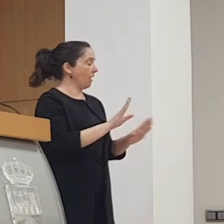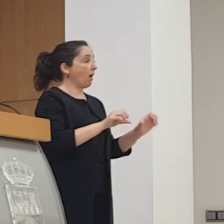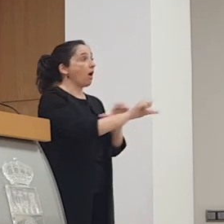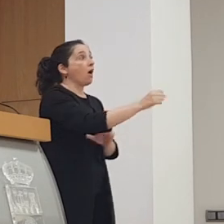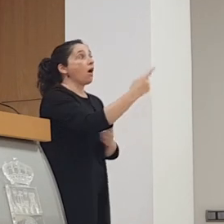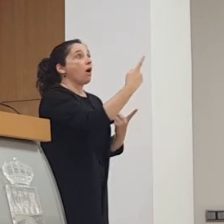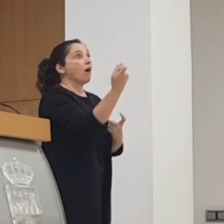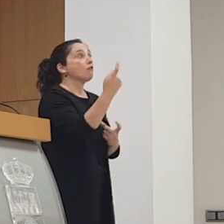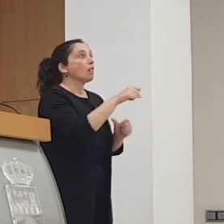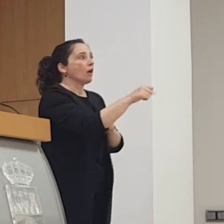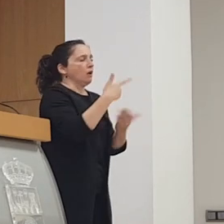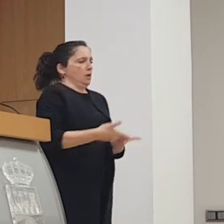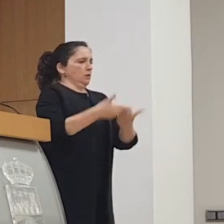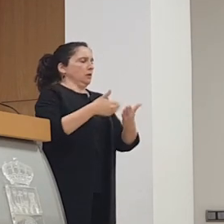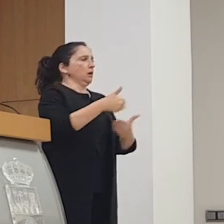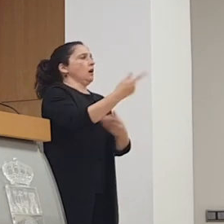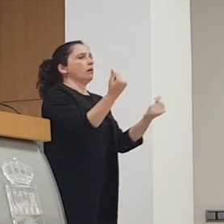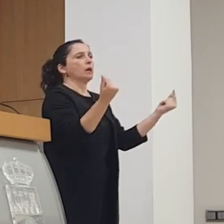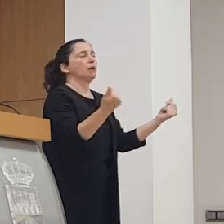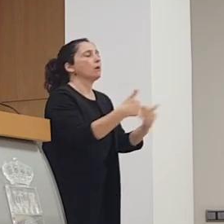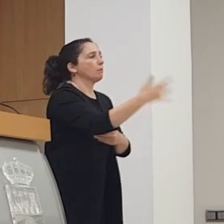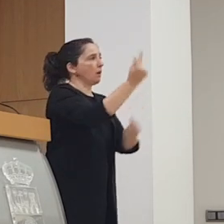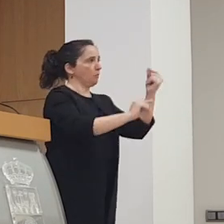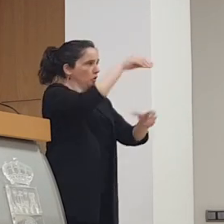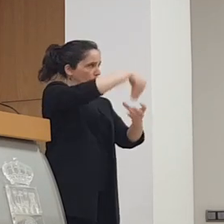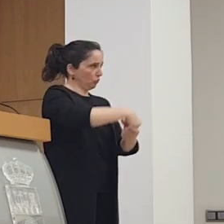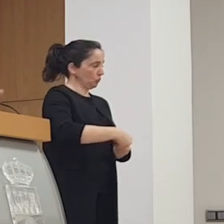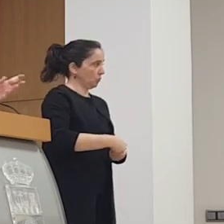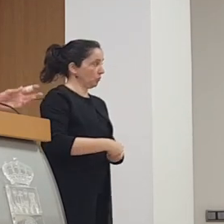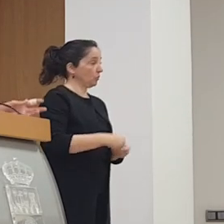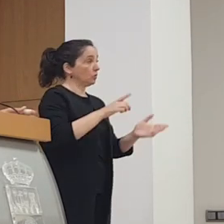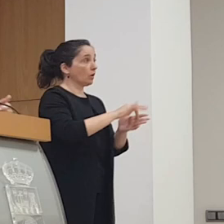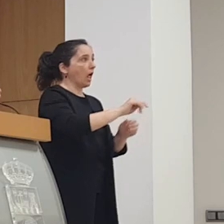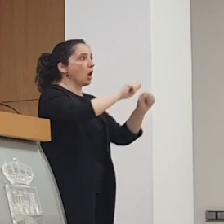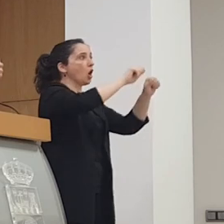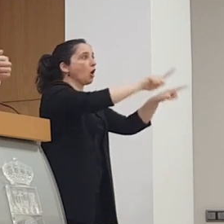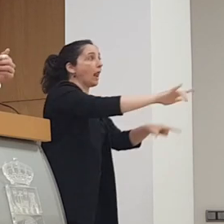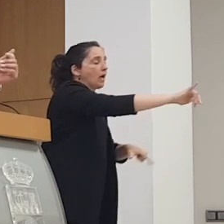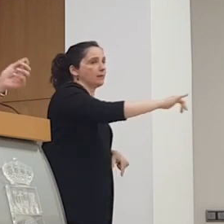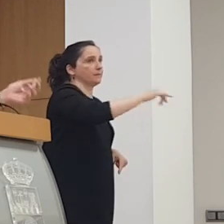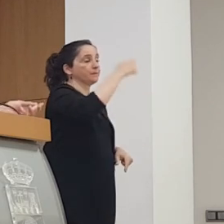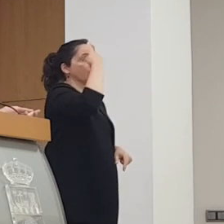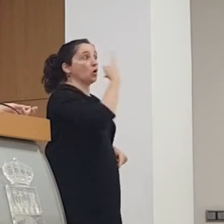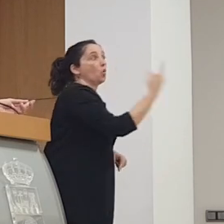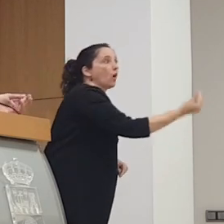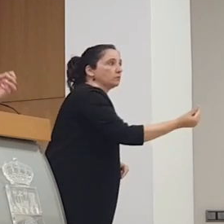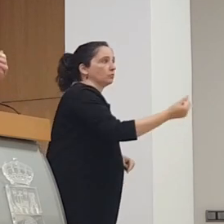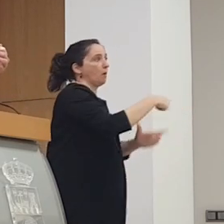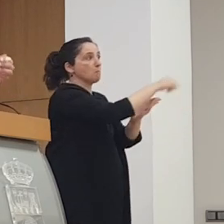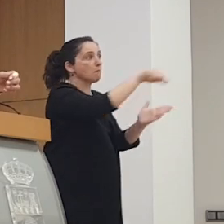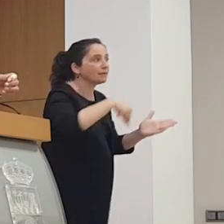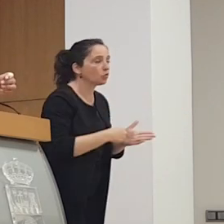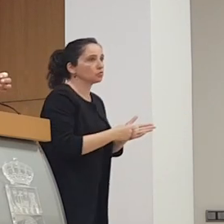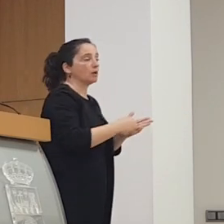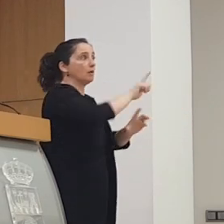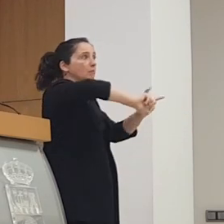lo que no está cuantificado lo que vamos a hacer es trabajar juntos que ya tenemos un local que sabemos cuántos metros tiene local